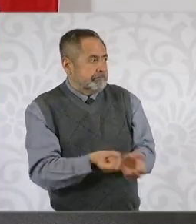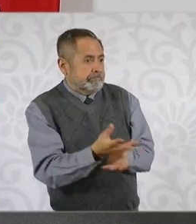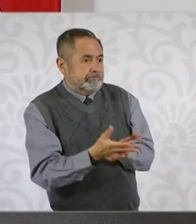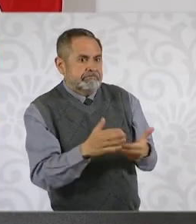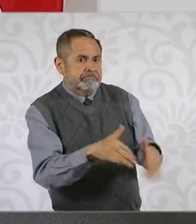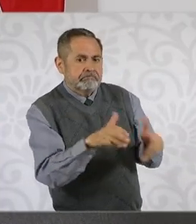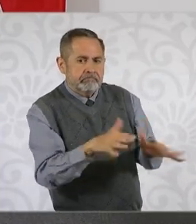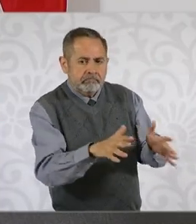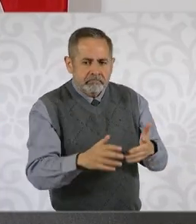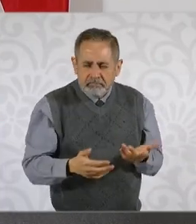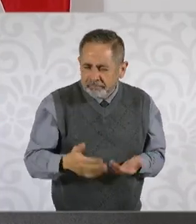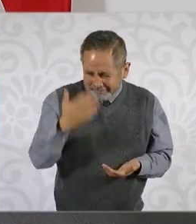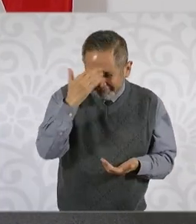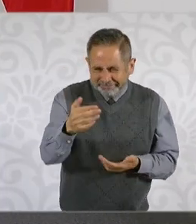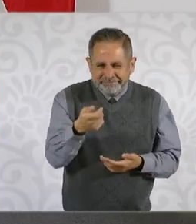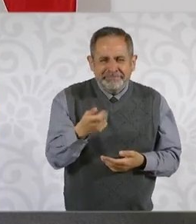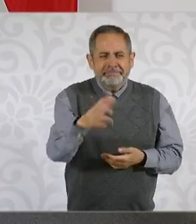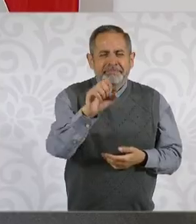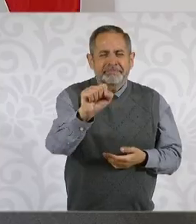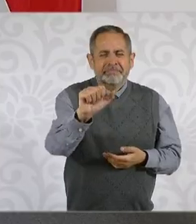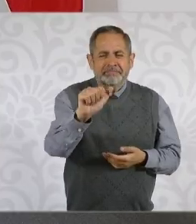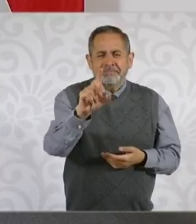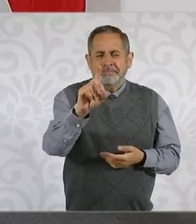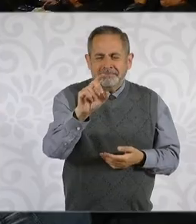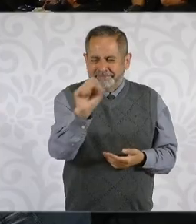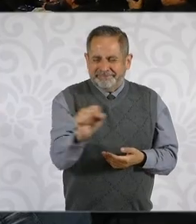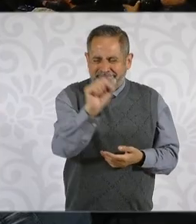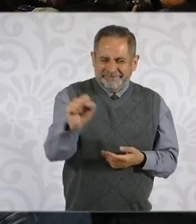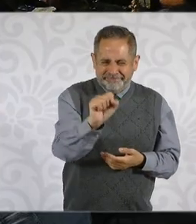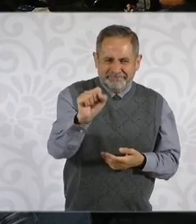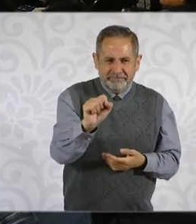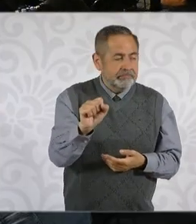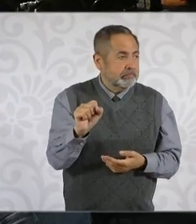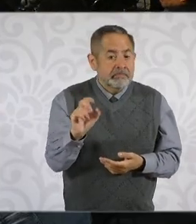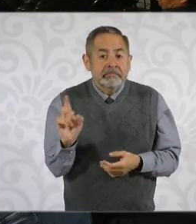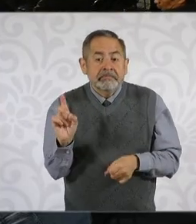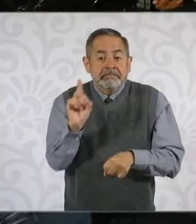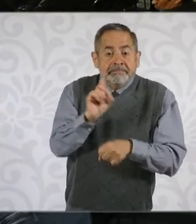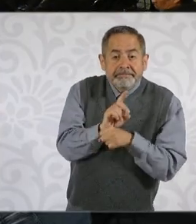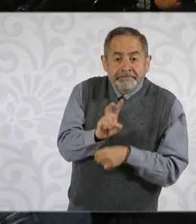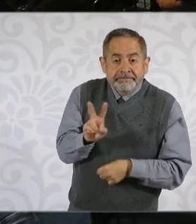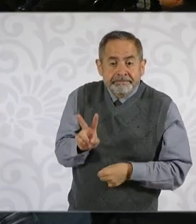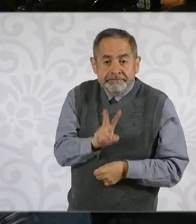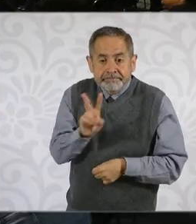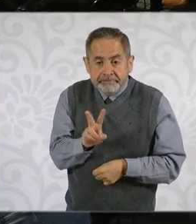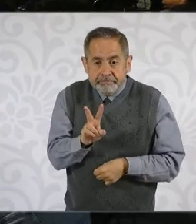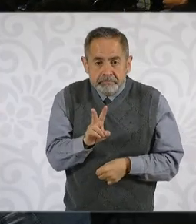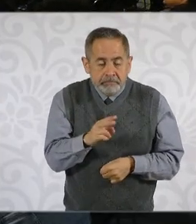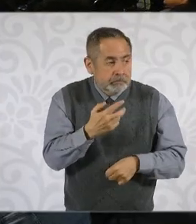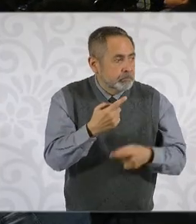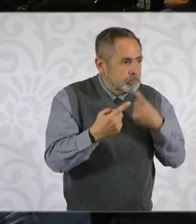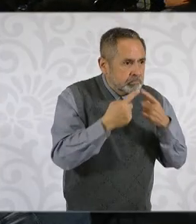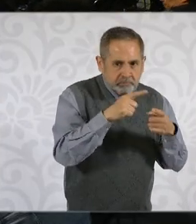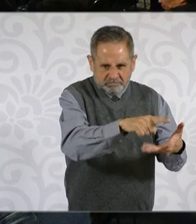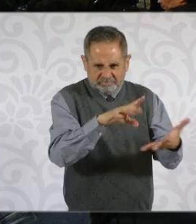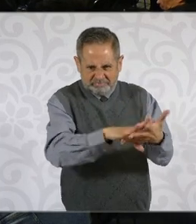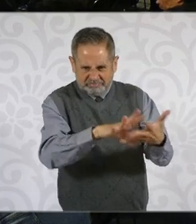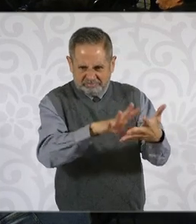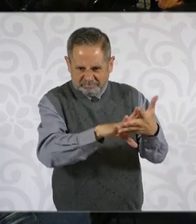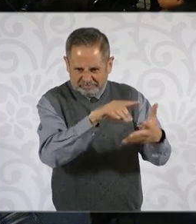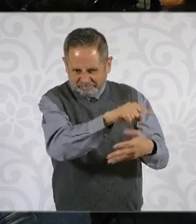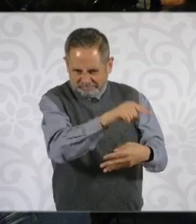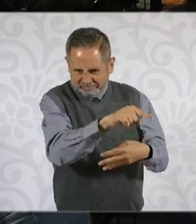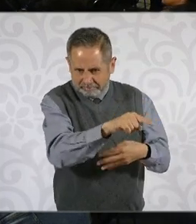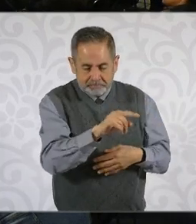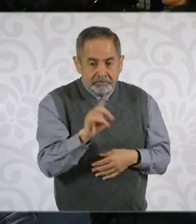¿Qué quiere decir sabadazo? Estas liberaciones que hacen de viernes a sábado, donde supuestamente no están en